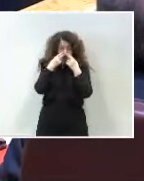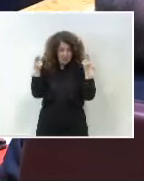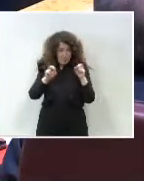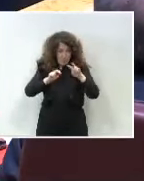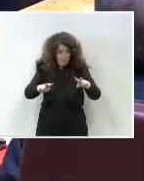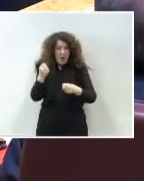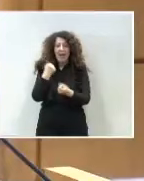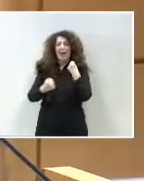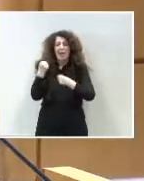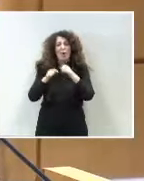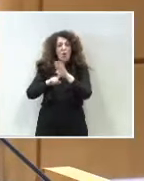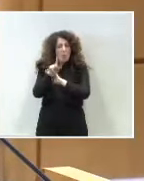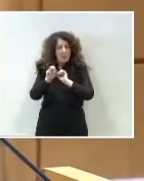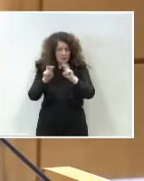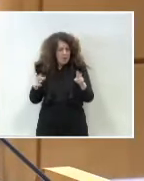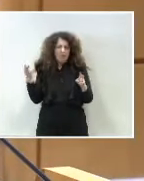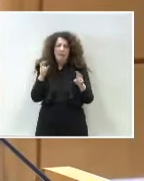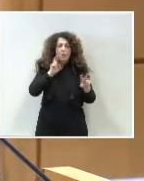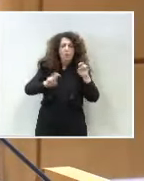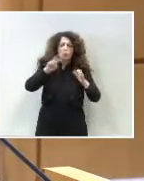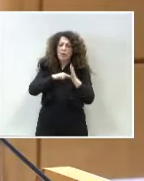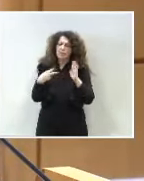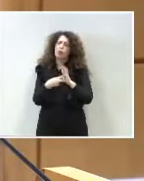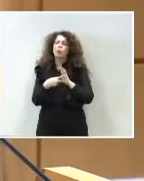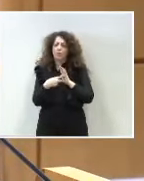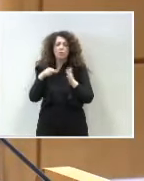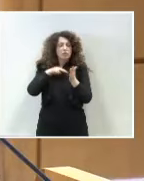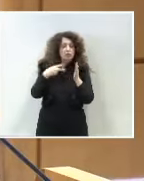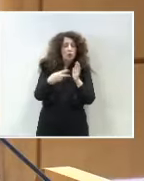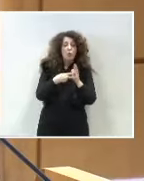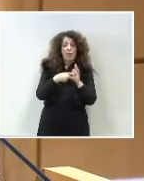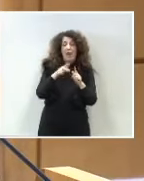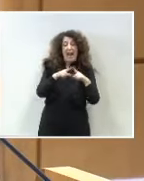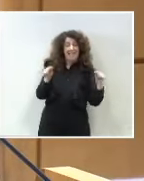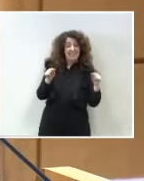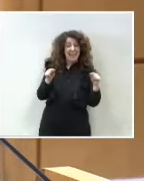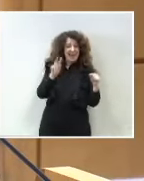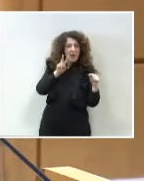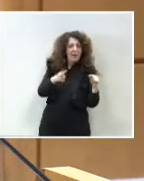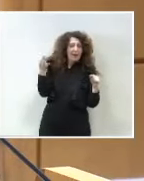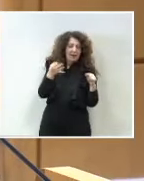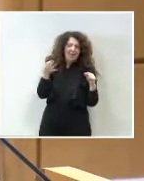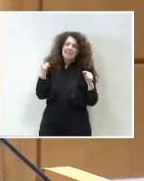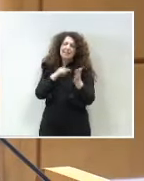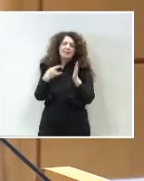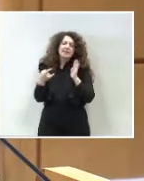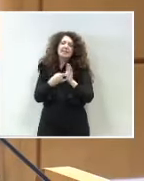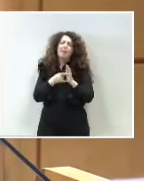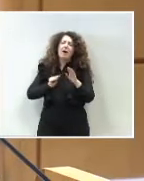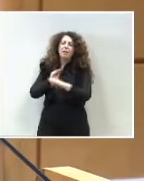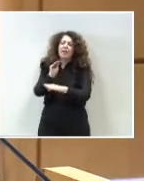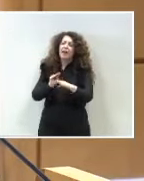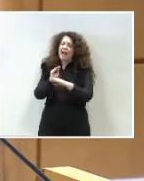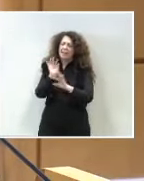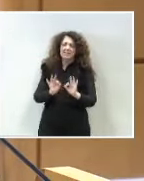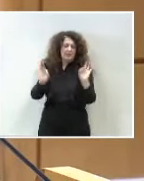tanto, debemos encontrar una solución que, desde el punto de vista de Esquerra Republicana, pasa por este sistema de financiación singular,